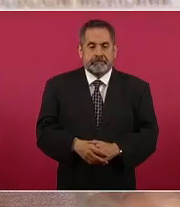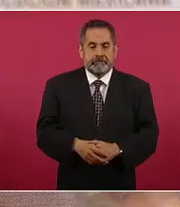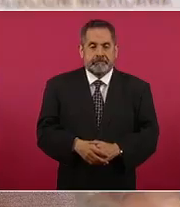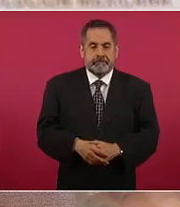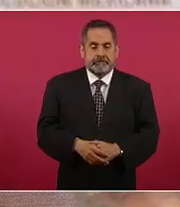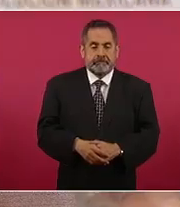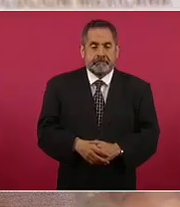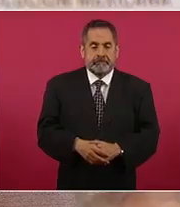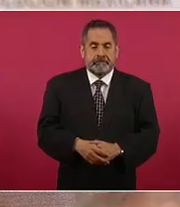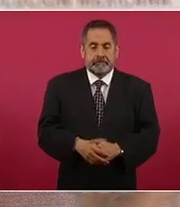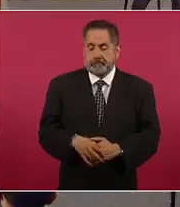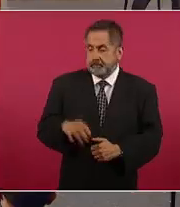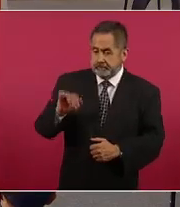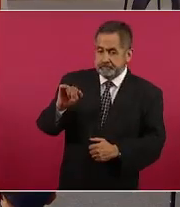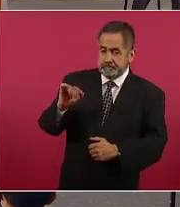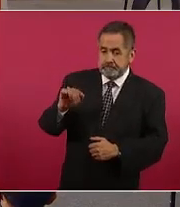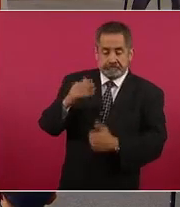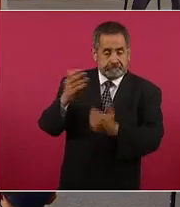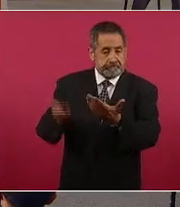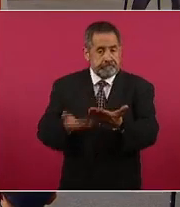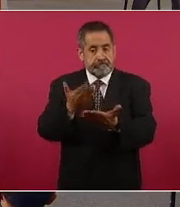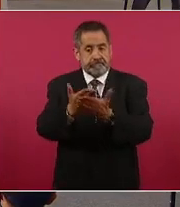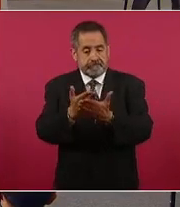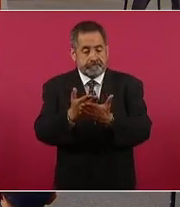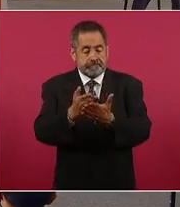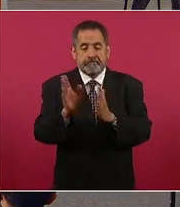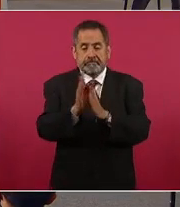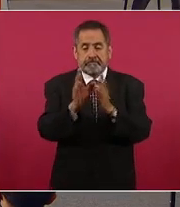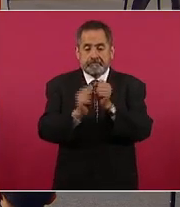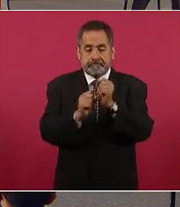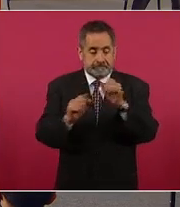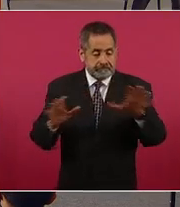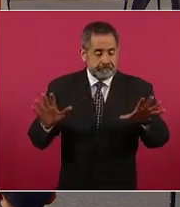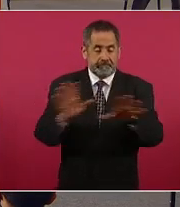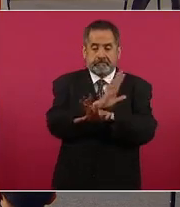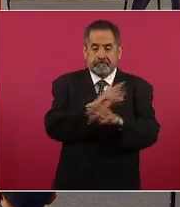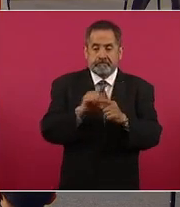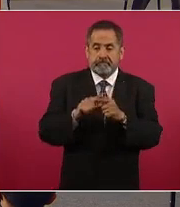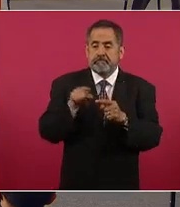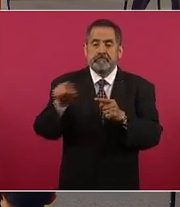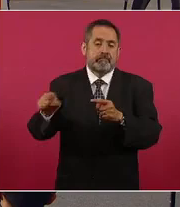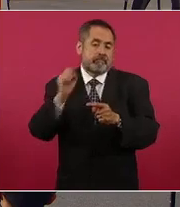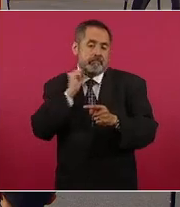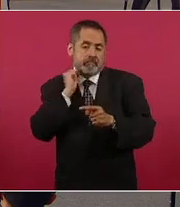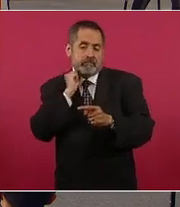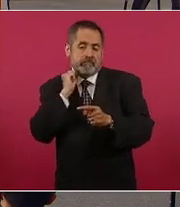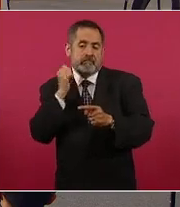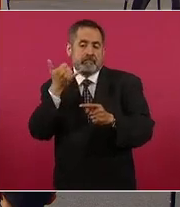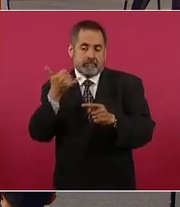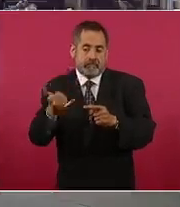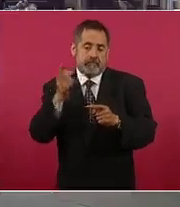sí es una reforma constitucional tiene que ir a las dos cámaras estamos